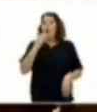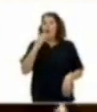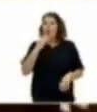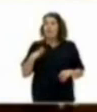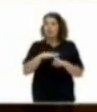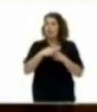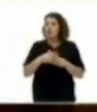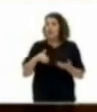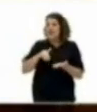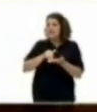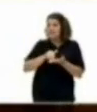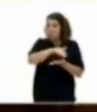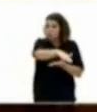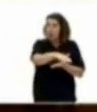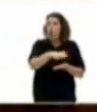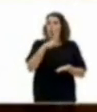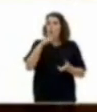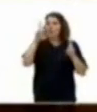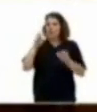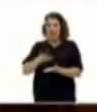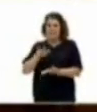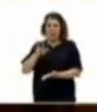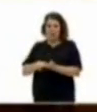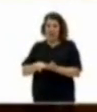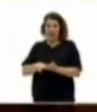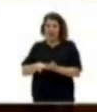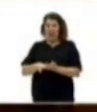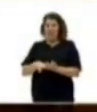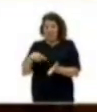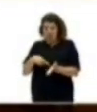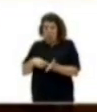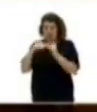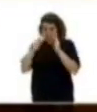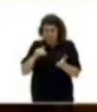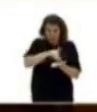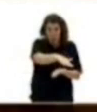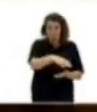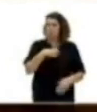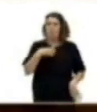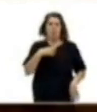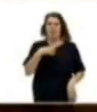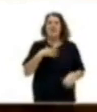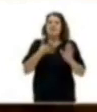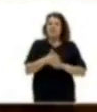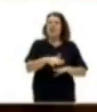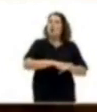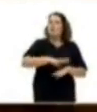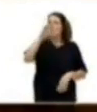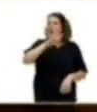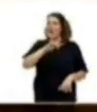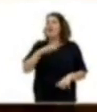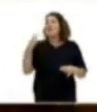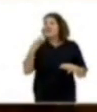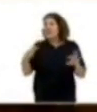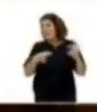derivadas de deudas hipotecarias. El Gobierno de Canarias deberá, por tanto, limitar sus relaciones con entidades financieras